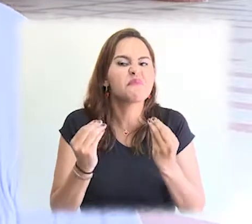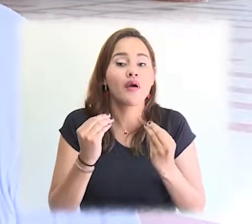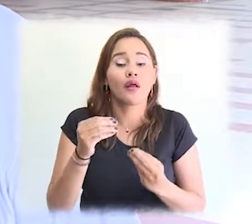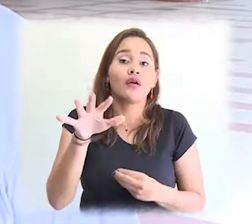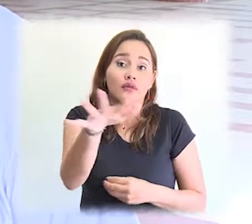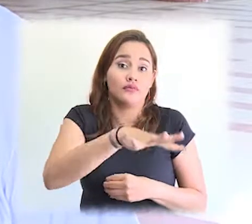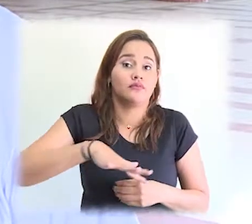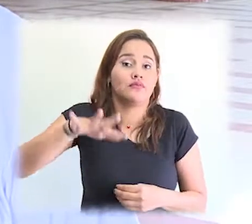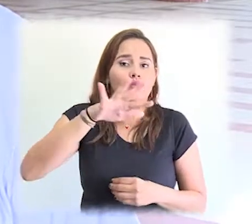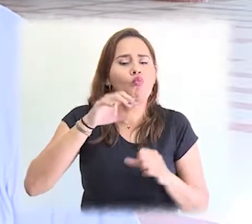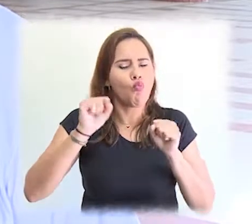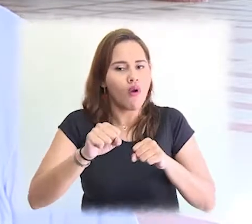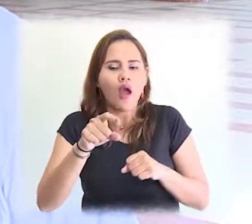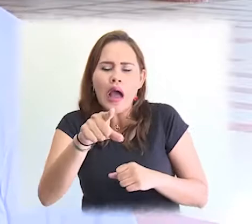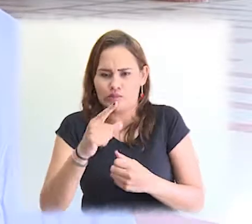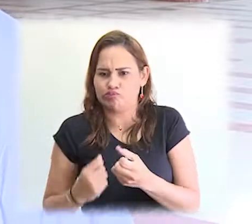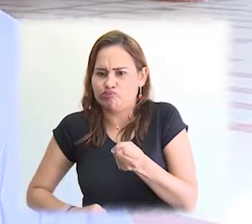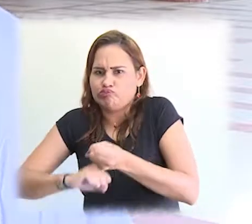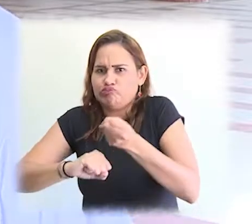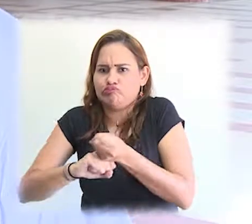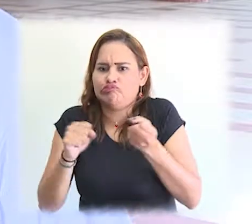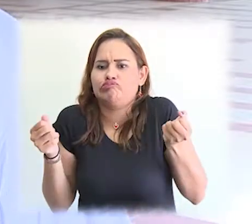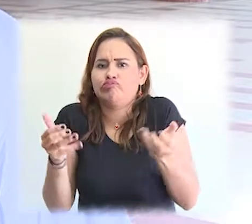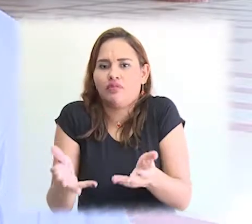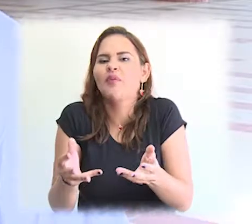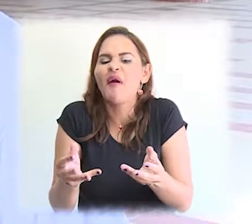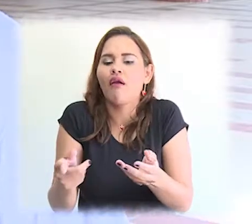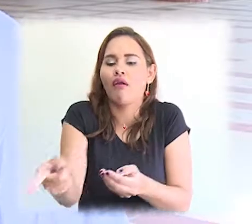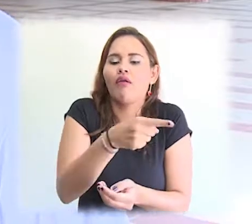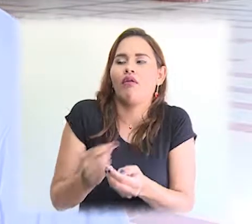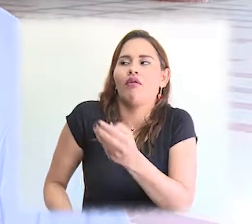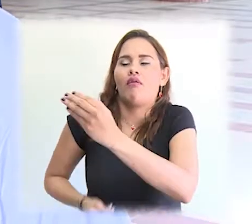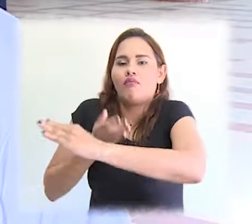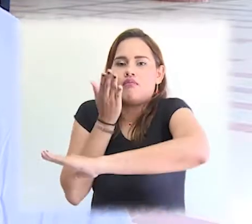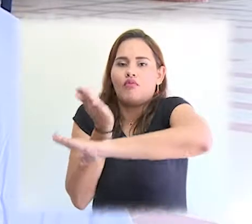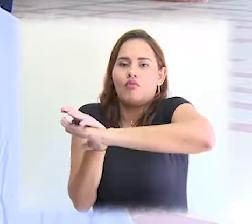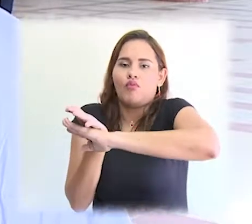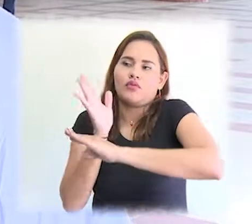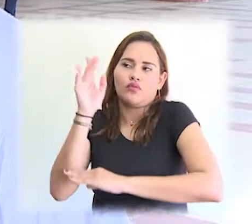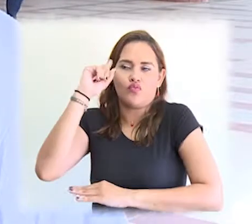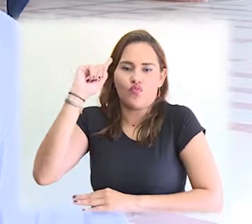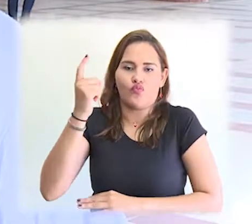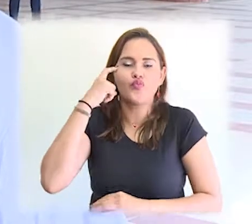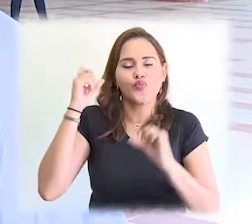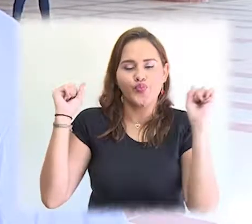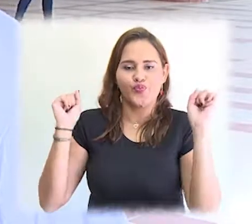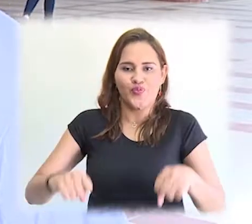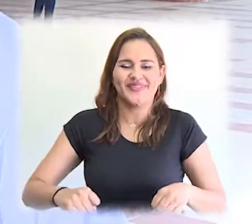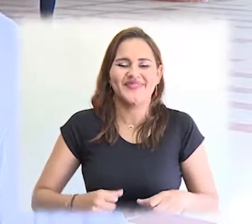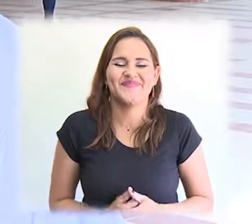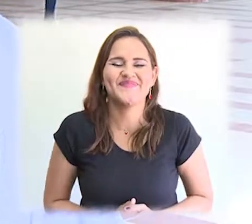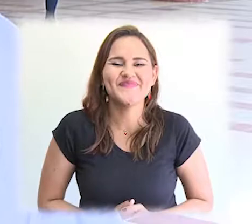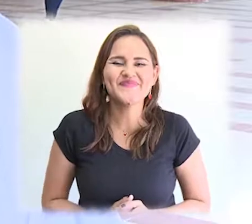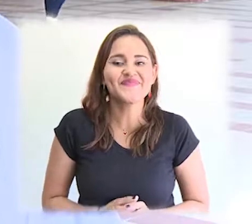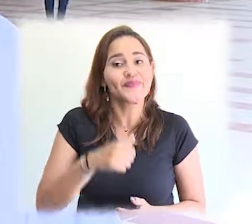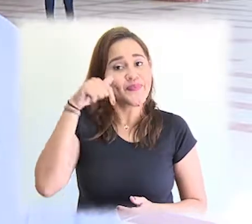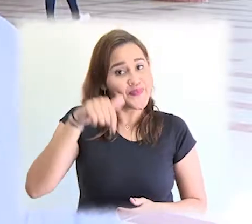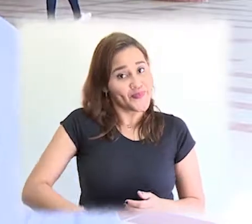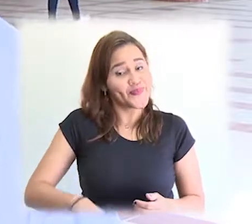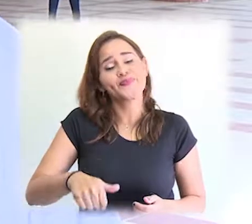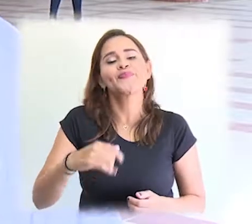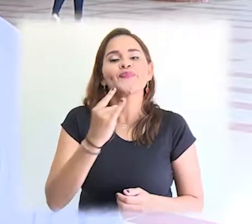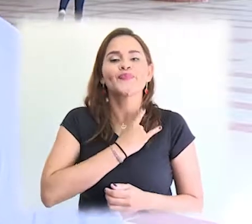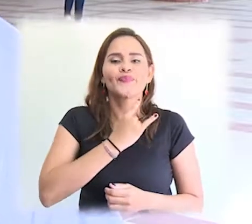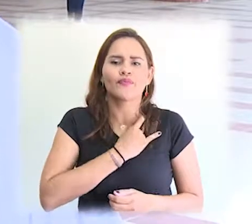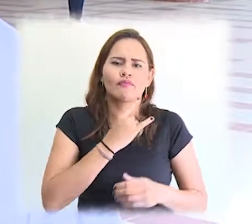de la mano con la comunidad para que esa comunidad pueda presentar propuestas a los